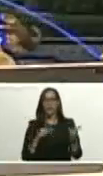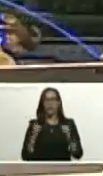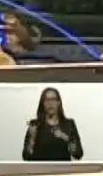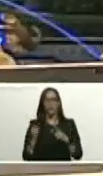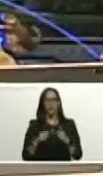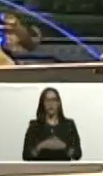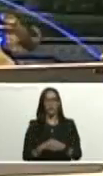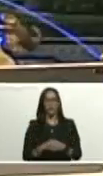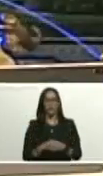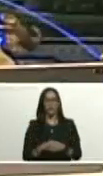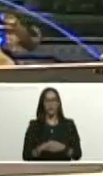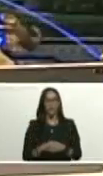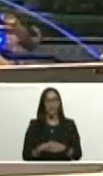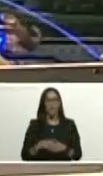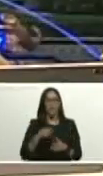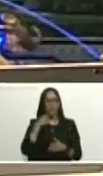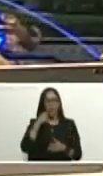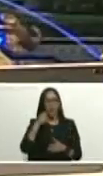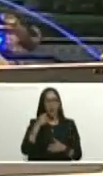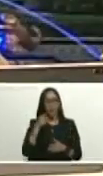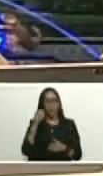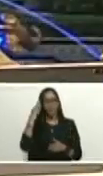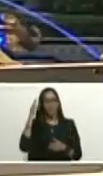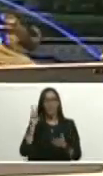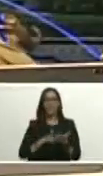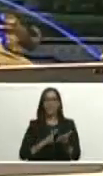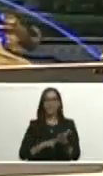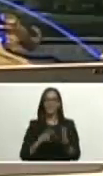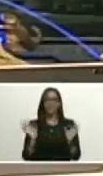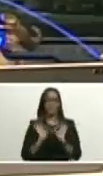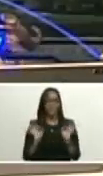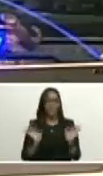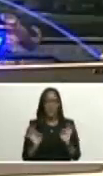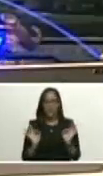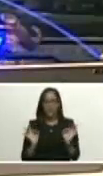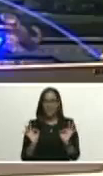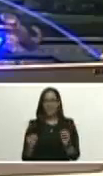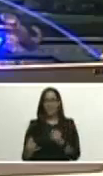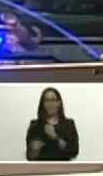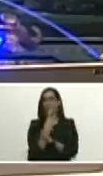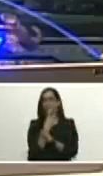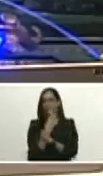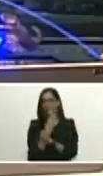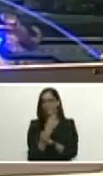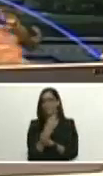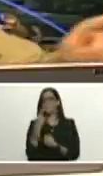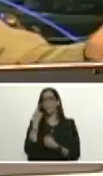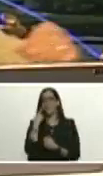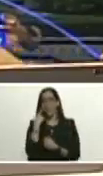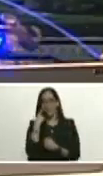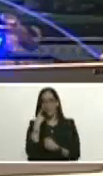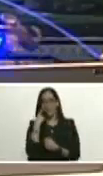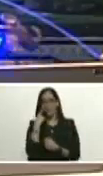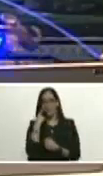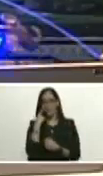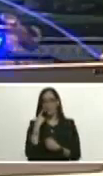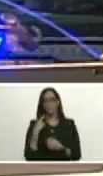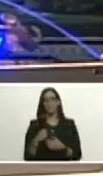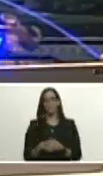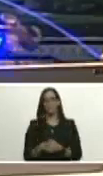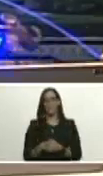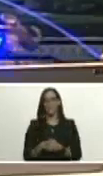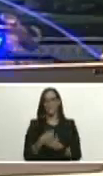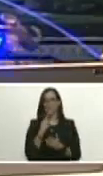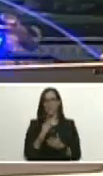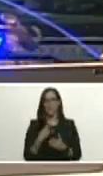lupa saber la verdad y no dejar que nadie pero nadie nos engañe pendiente de artillería que me